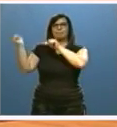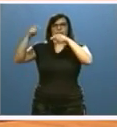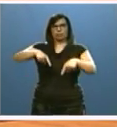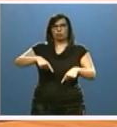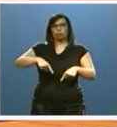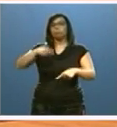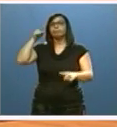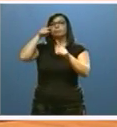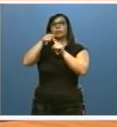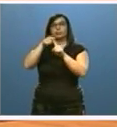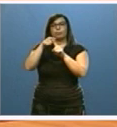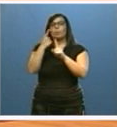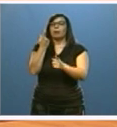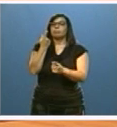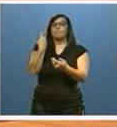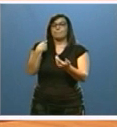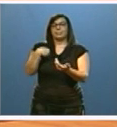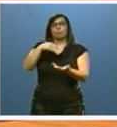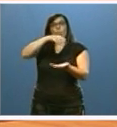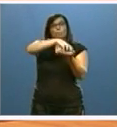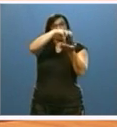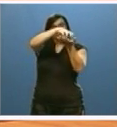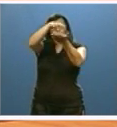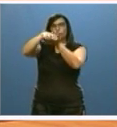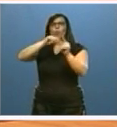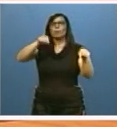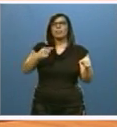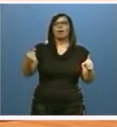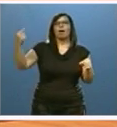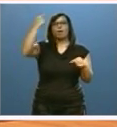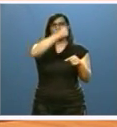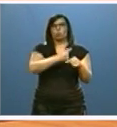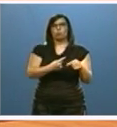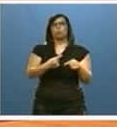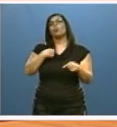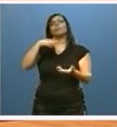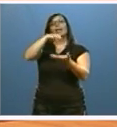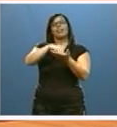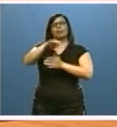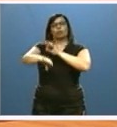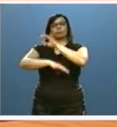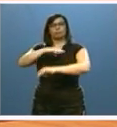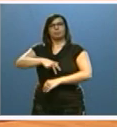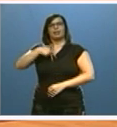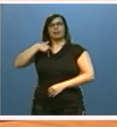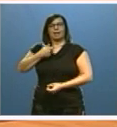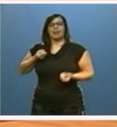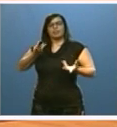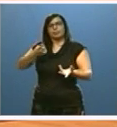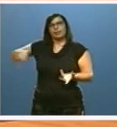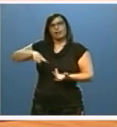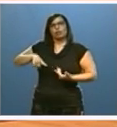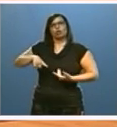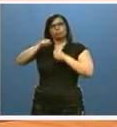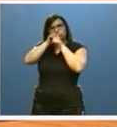con la finalidad de que exista al menos uno por provincia y regula los centros de información general que serán los responsables de apoyar y difundir los